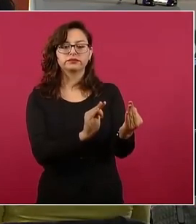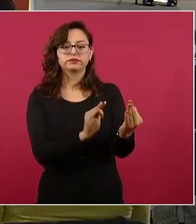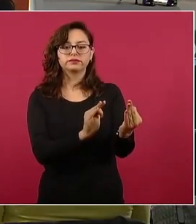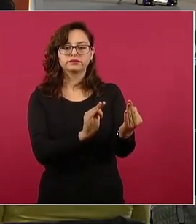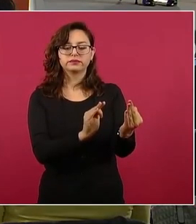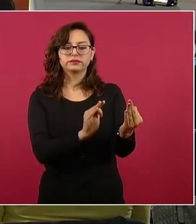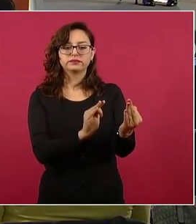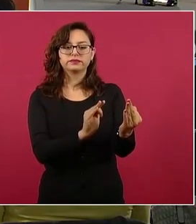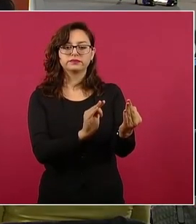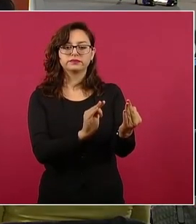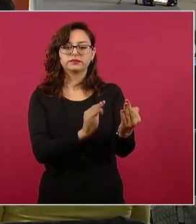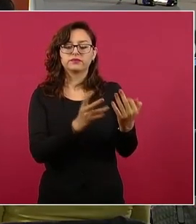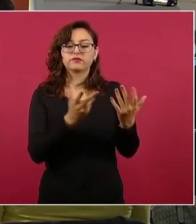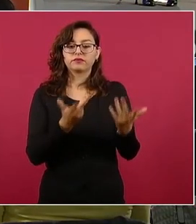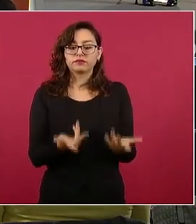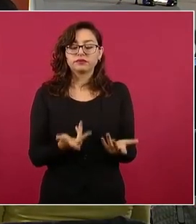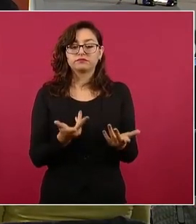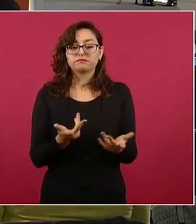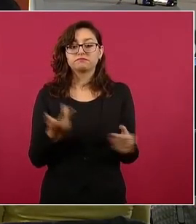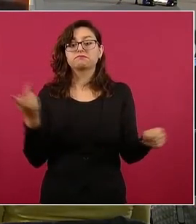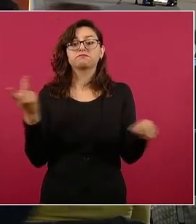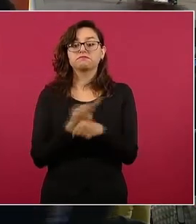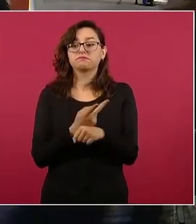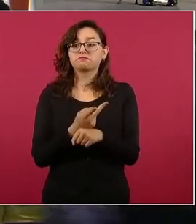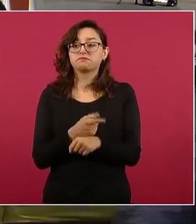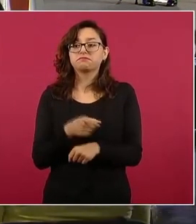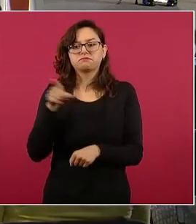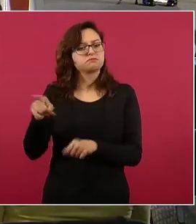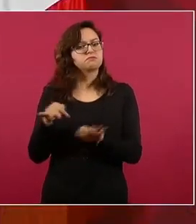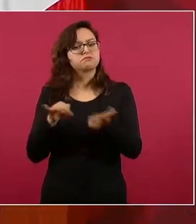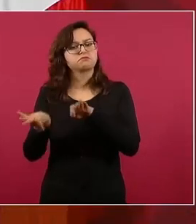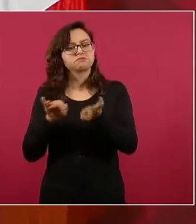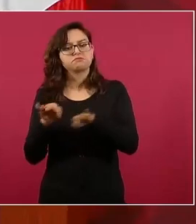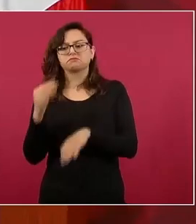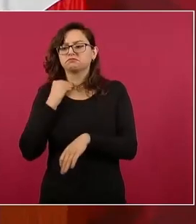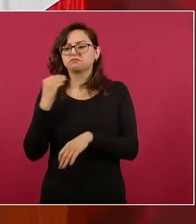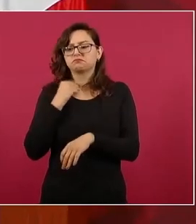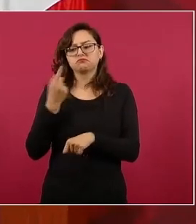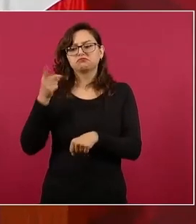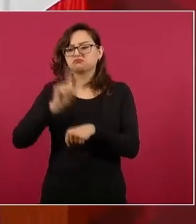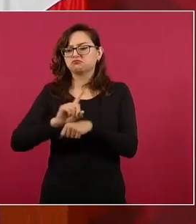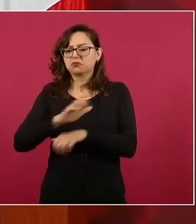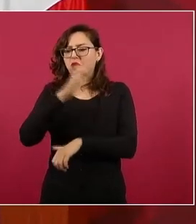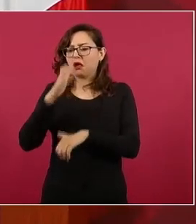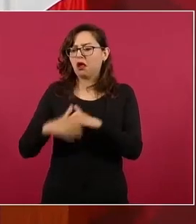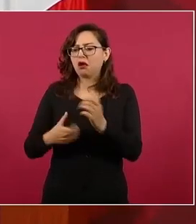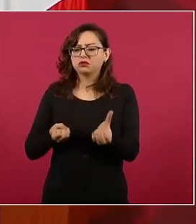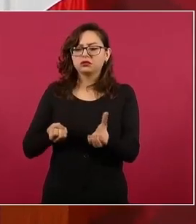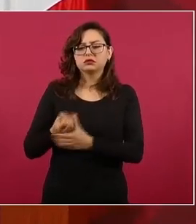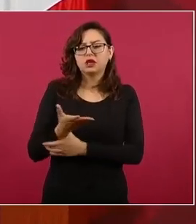y saliendo de su despacho lo asesinan